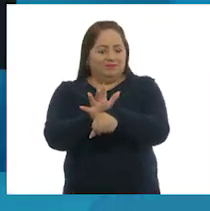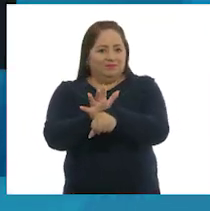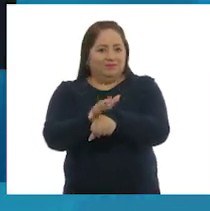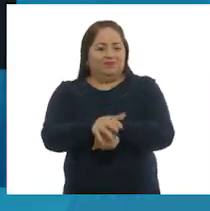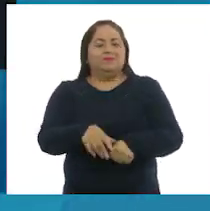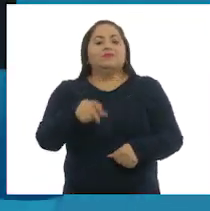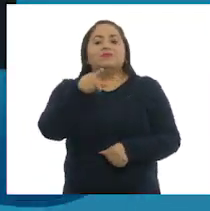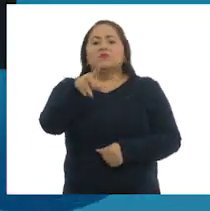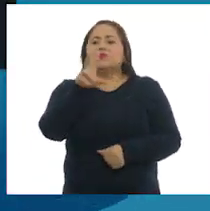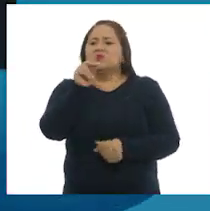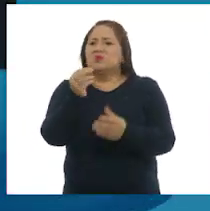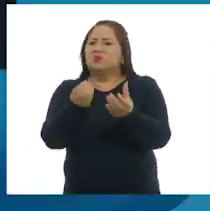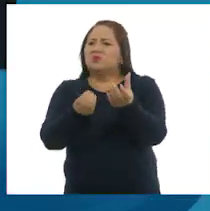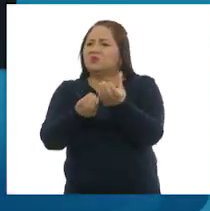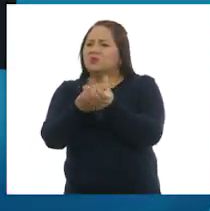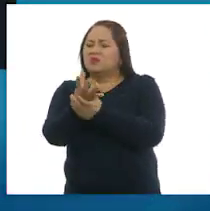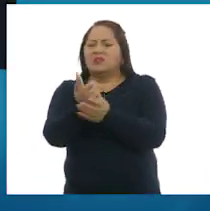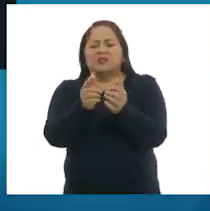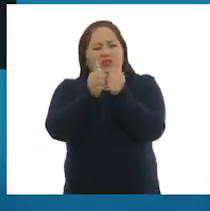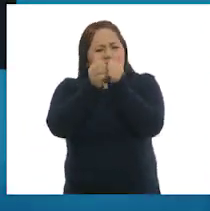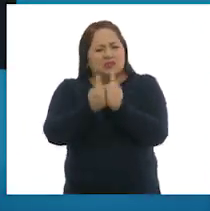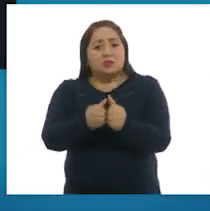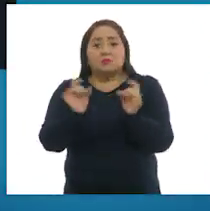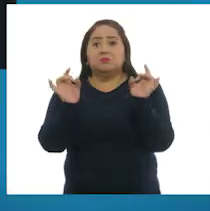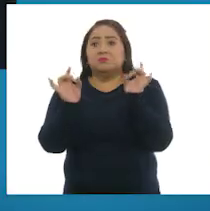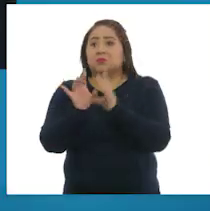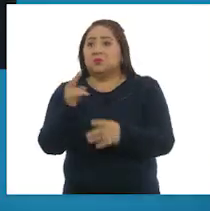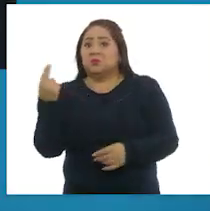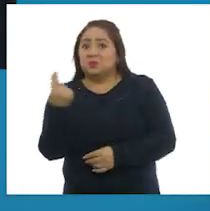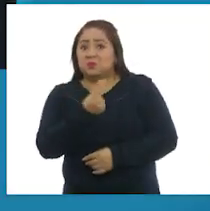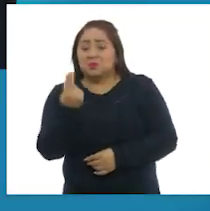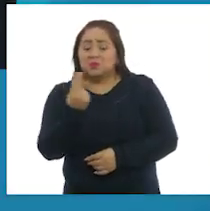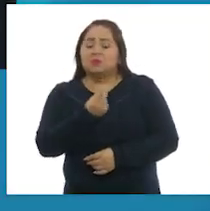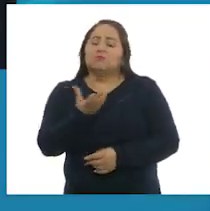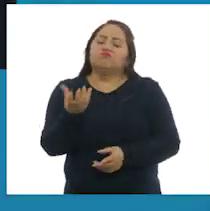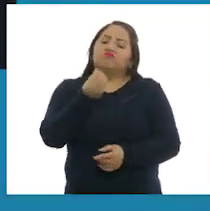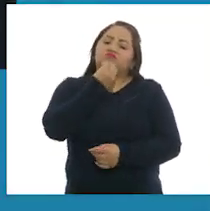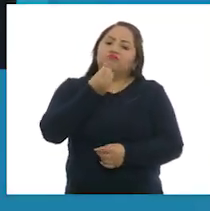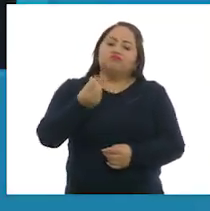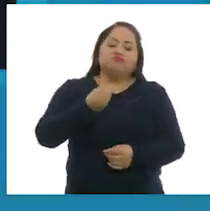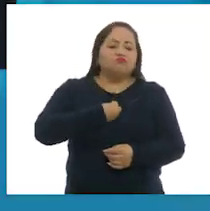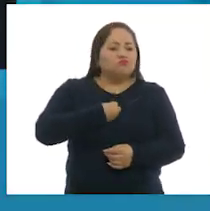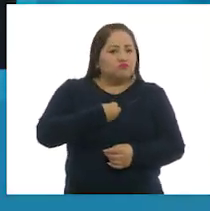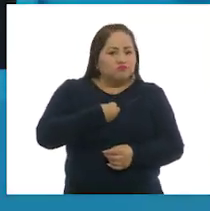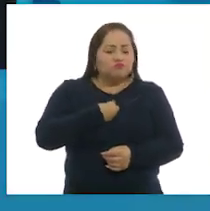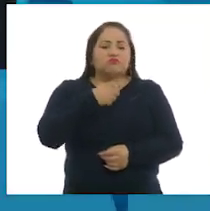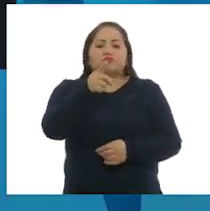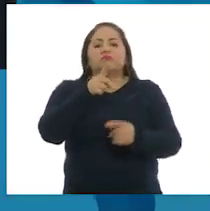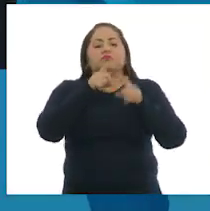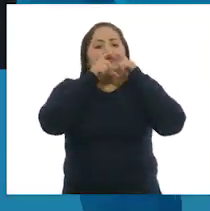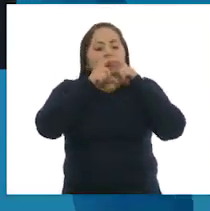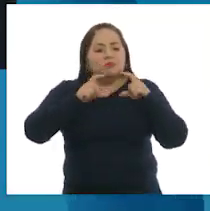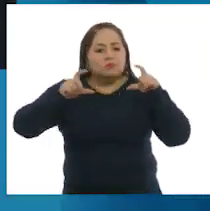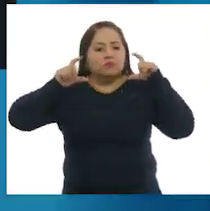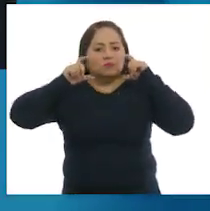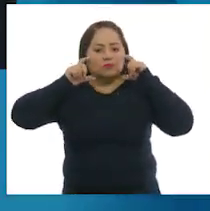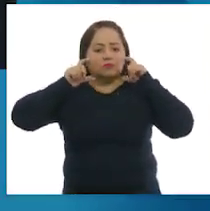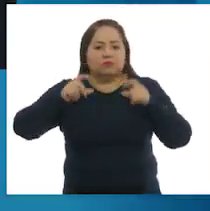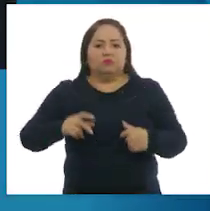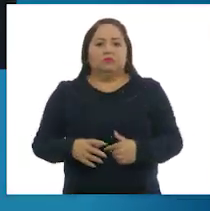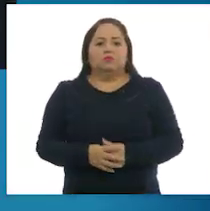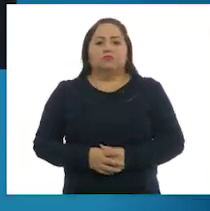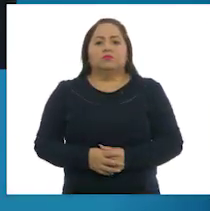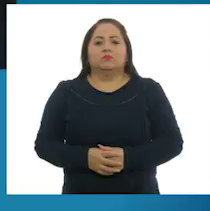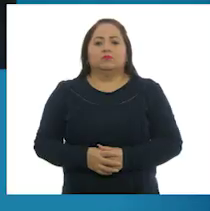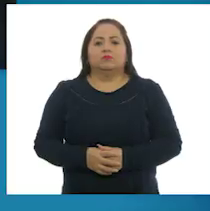Trata de no salir de casa a menos que sea muy necesario. Si lo haces, utiliza